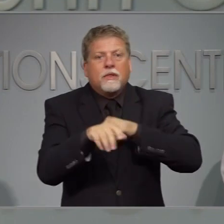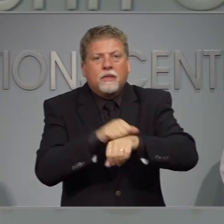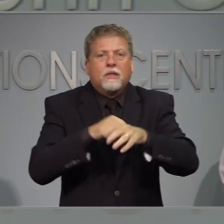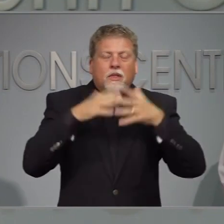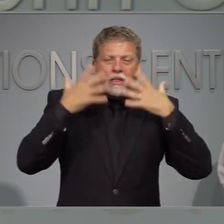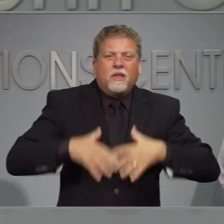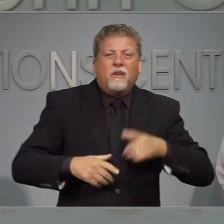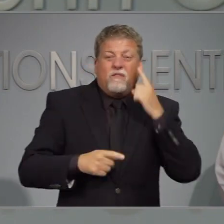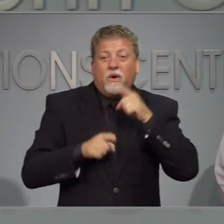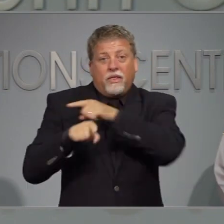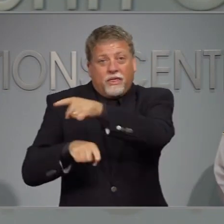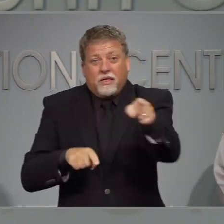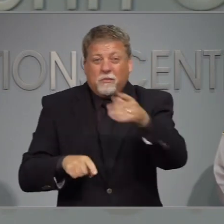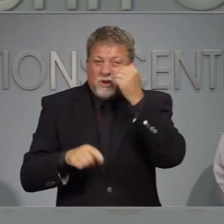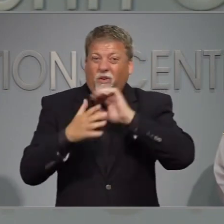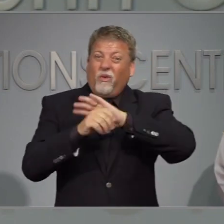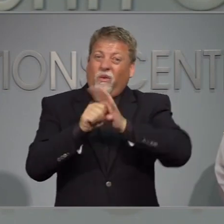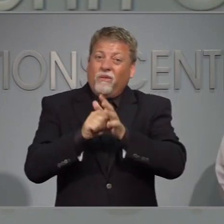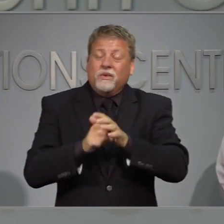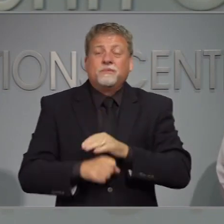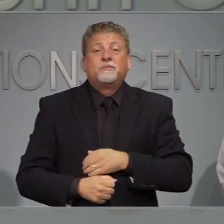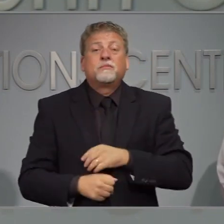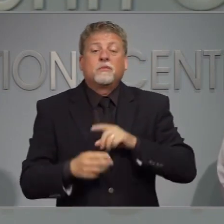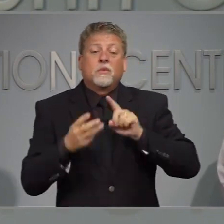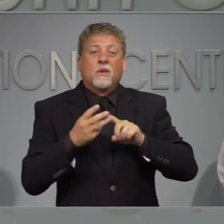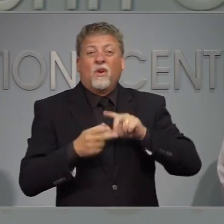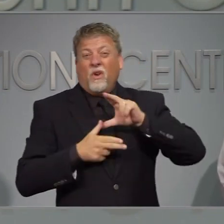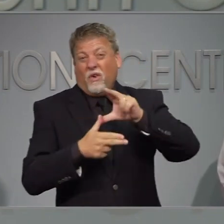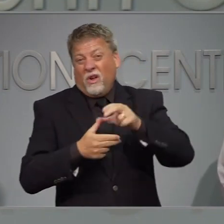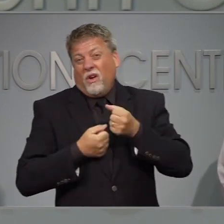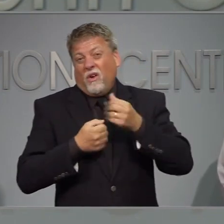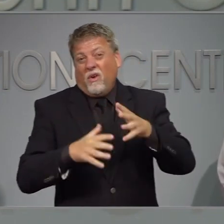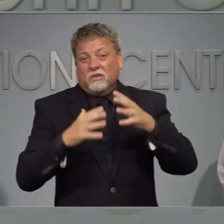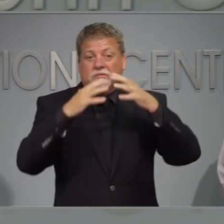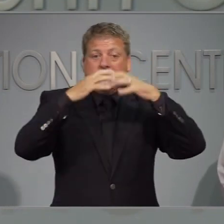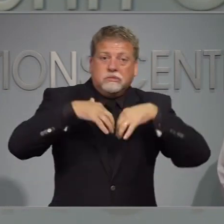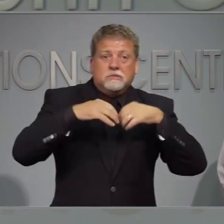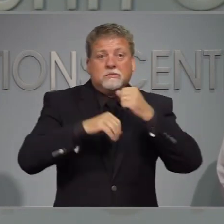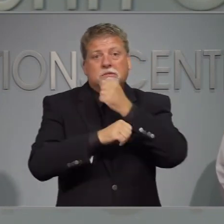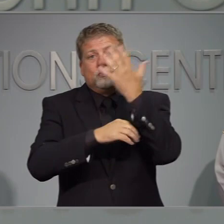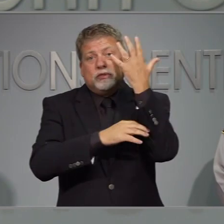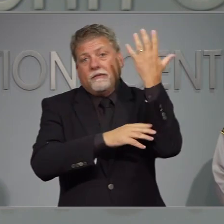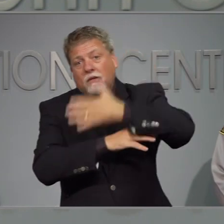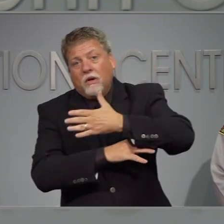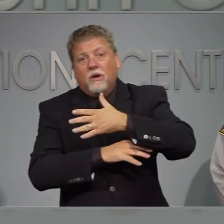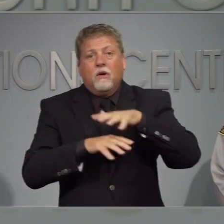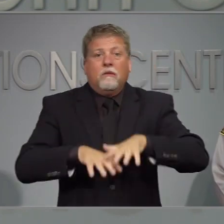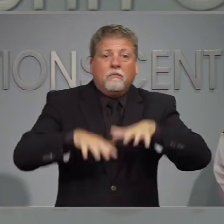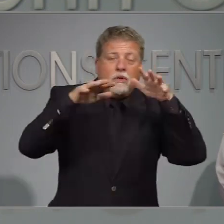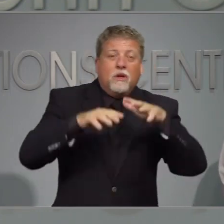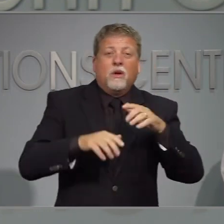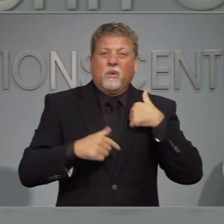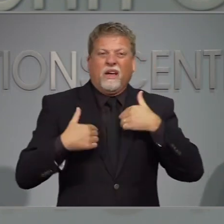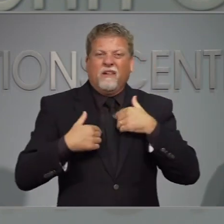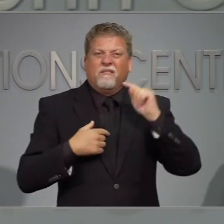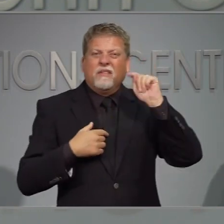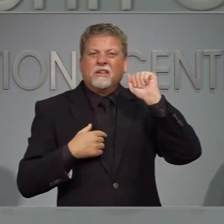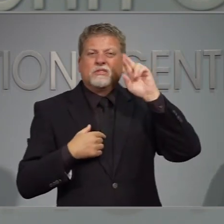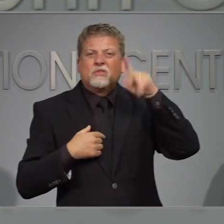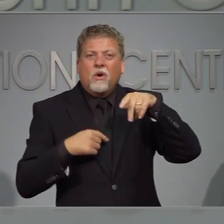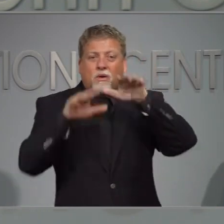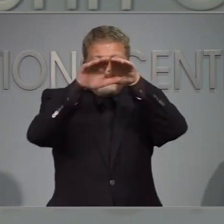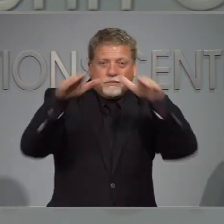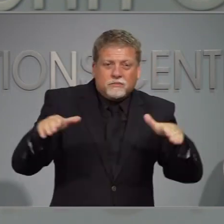insumos como agua, alimentos y lonas a los lugares que lo necesiten. Este es el momento en que todos necesitamos